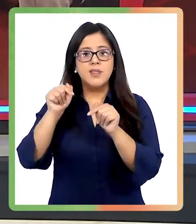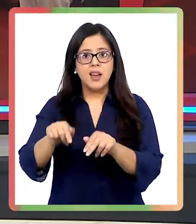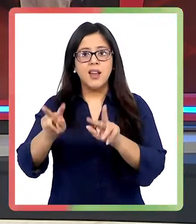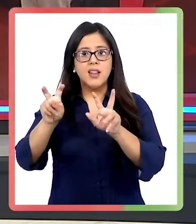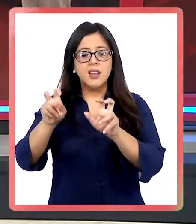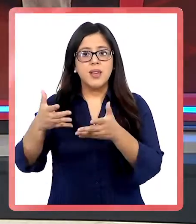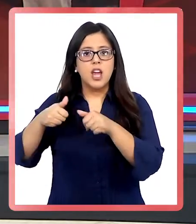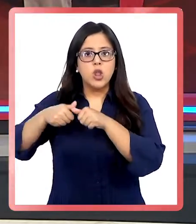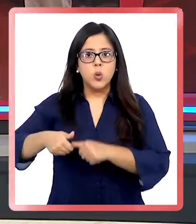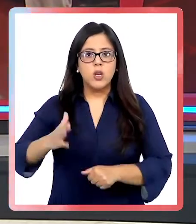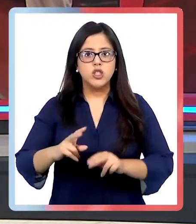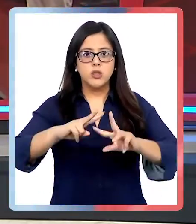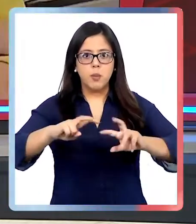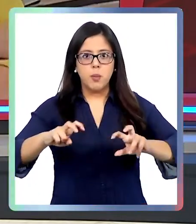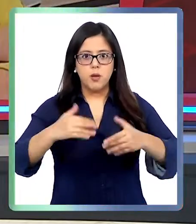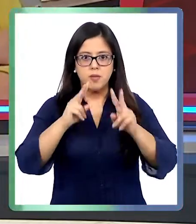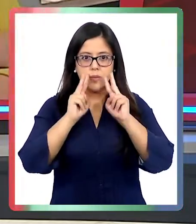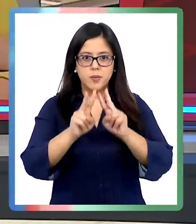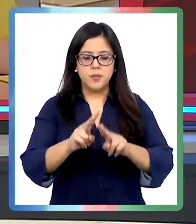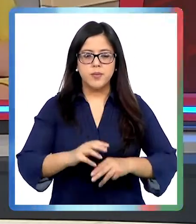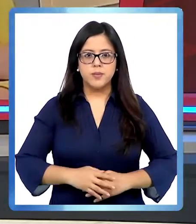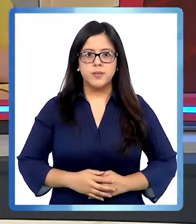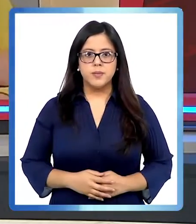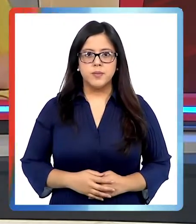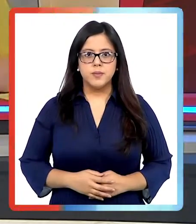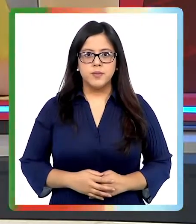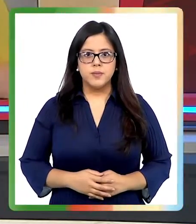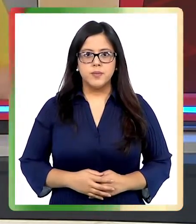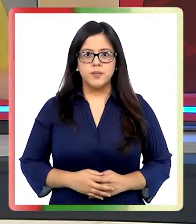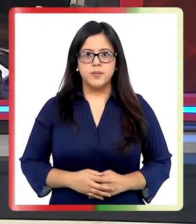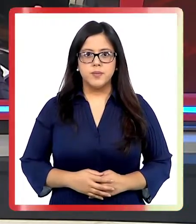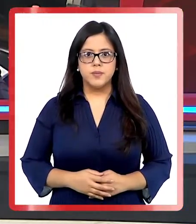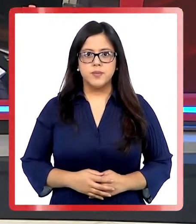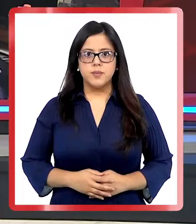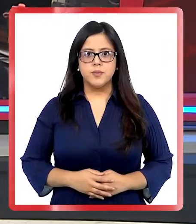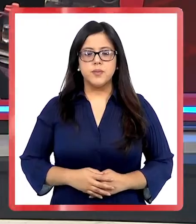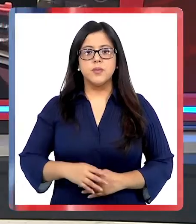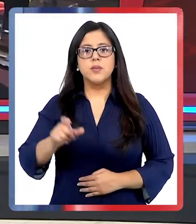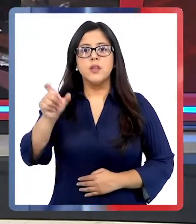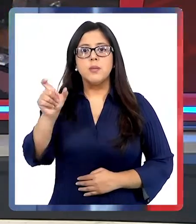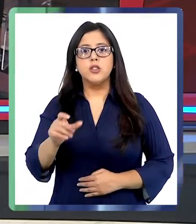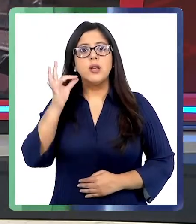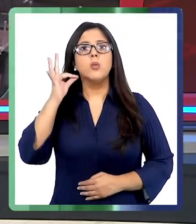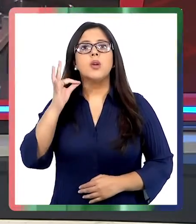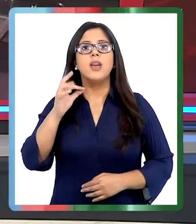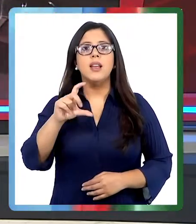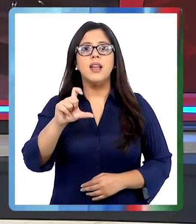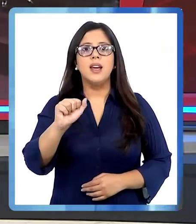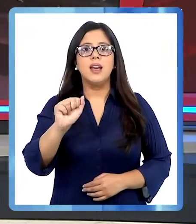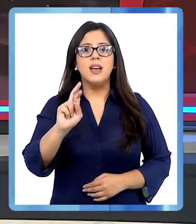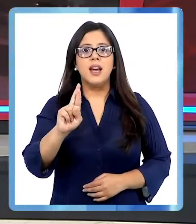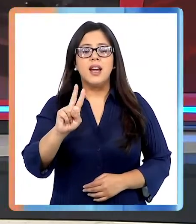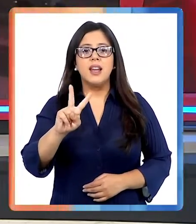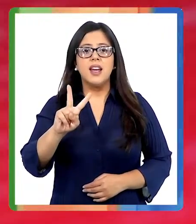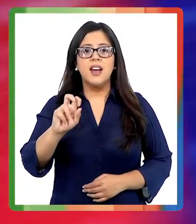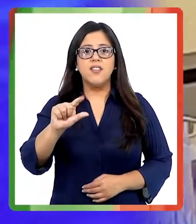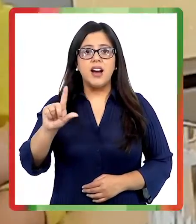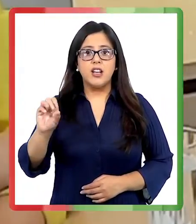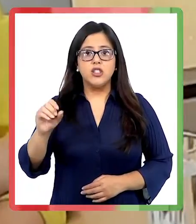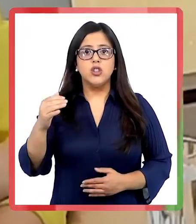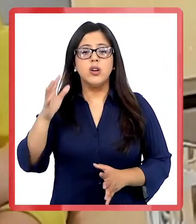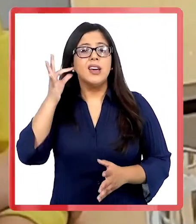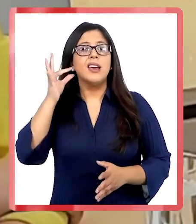No podrá salir del país porque fue dejada con arraigo nacional y firma mensual. Mientras dure, la investigación. BTV2 con esta historia.